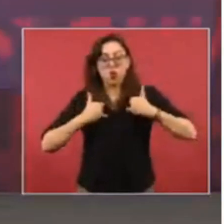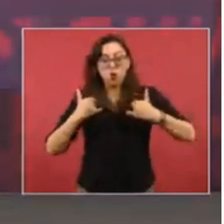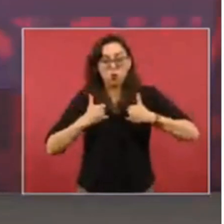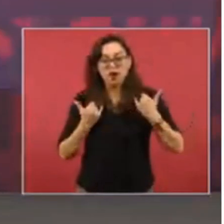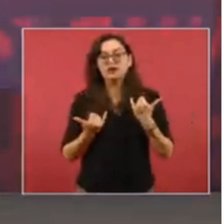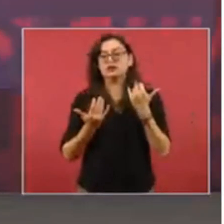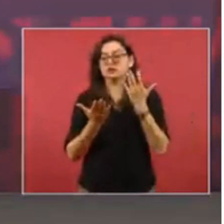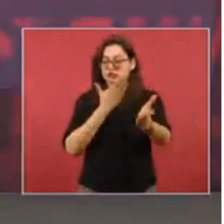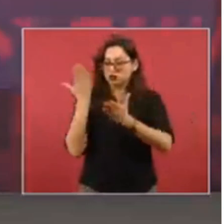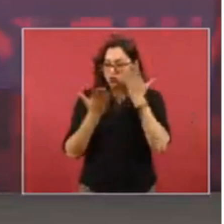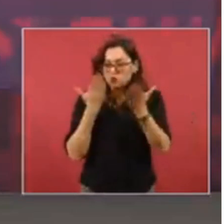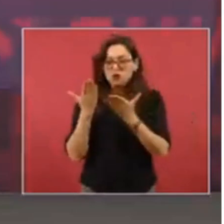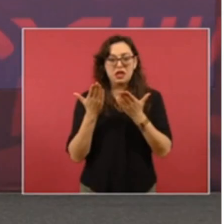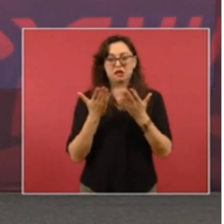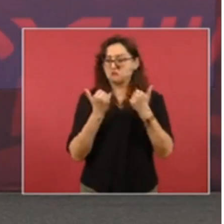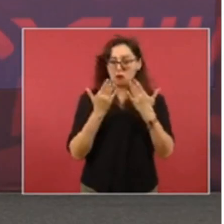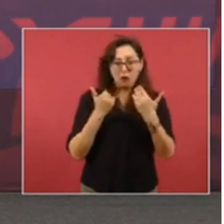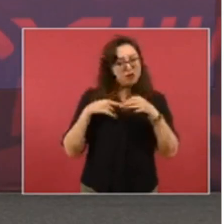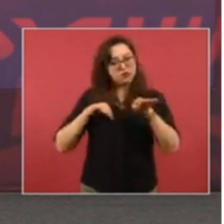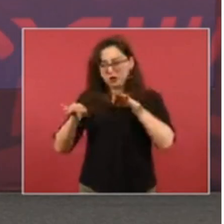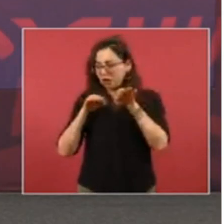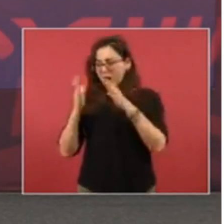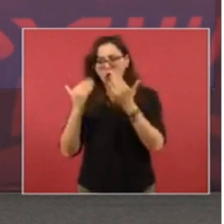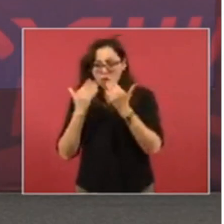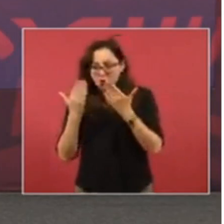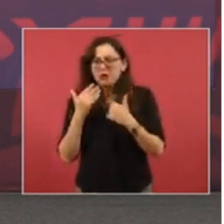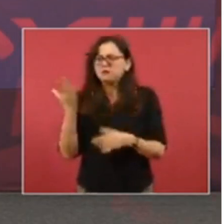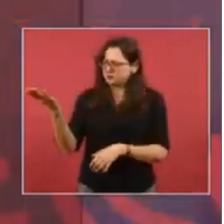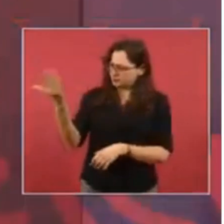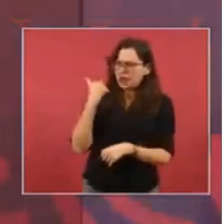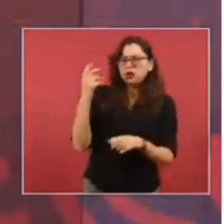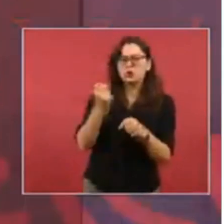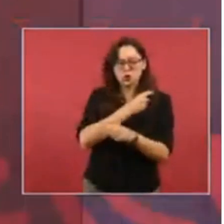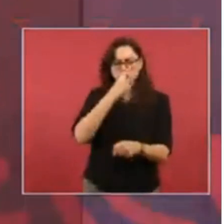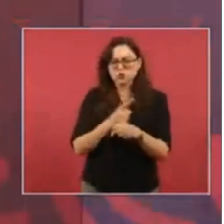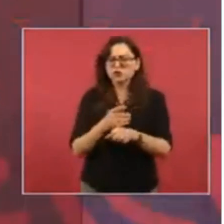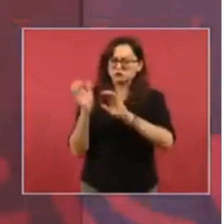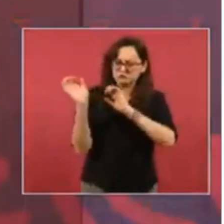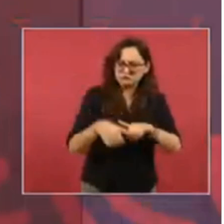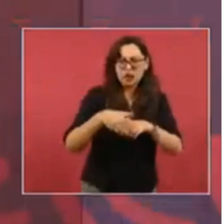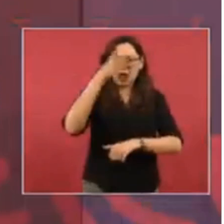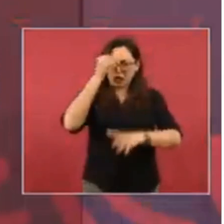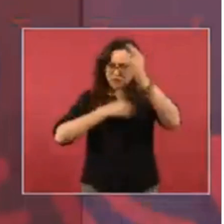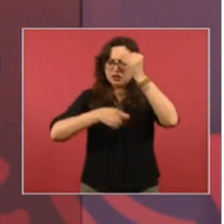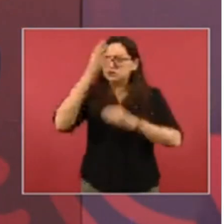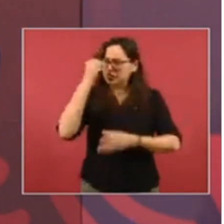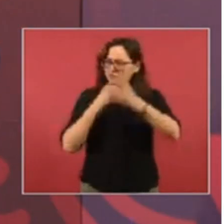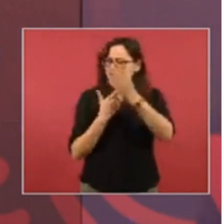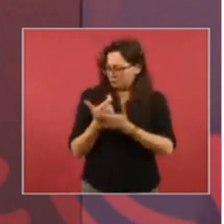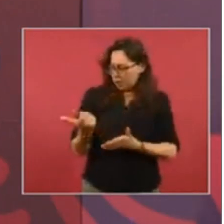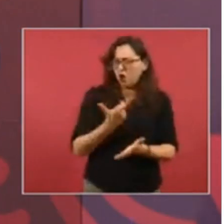estudia el que no encuentra trabajo se le contrata y se le forma y se le paga un salario mínimo